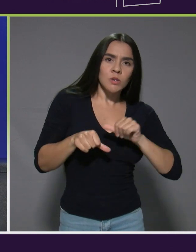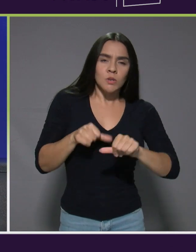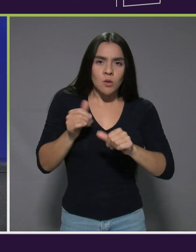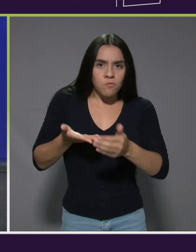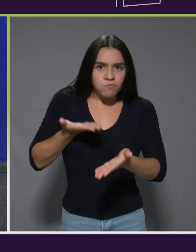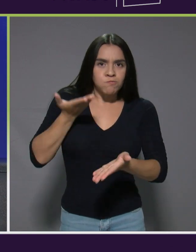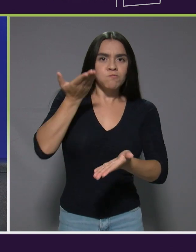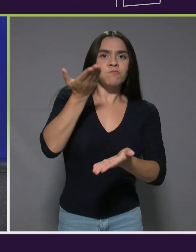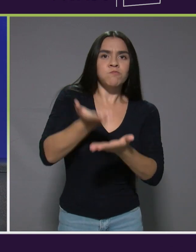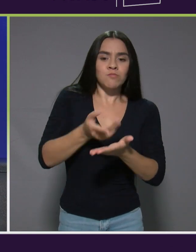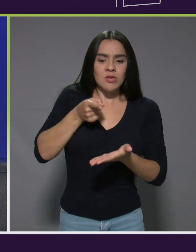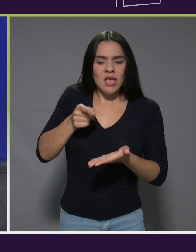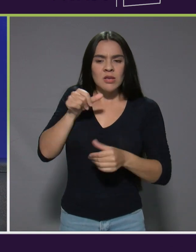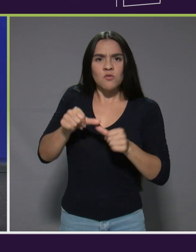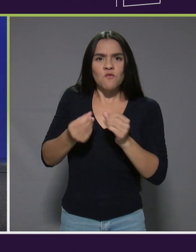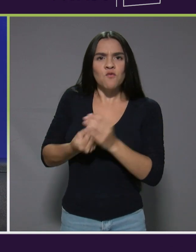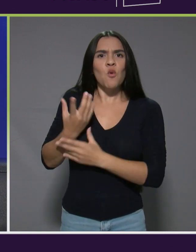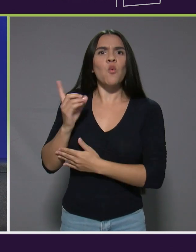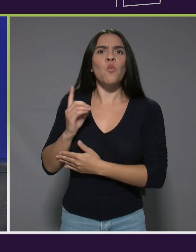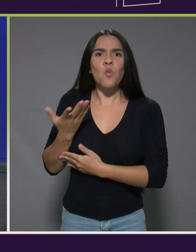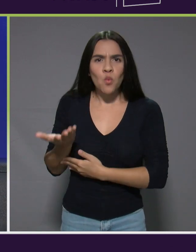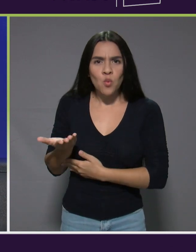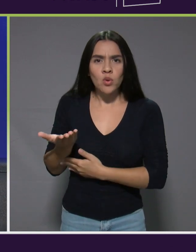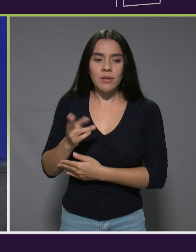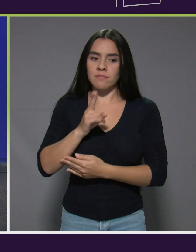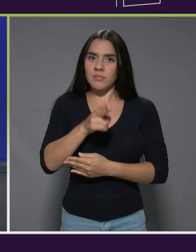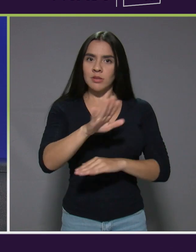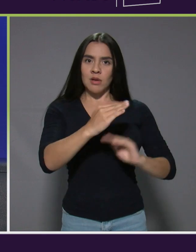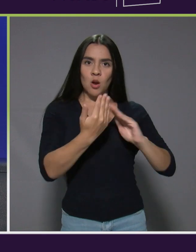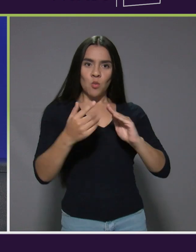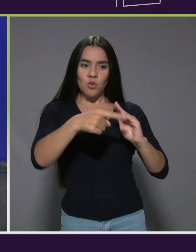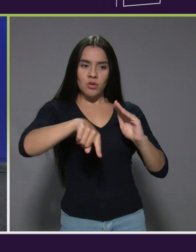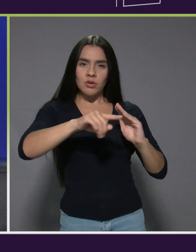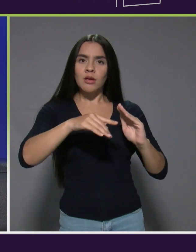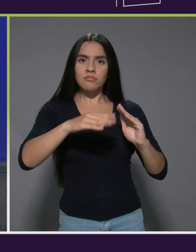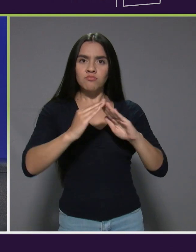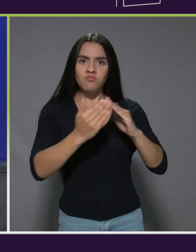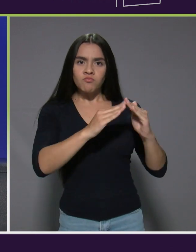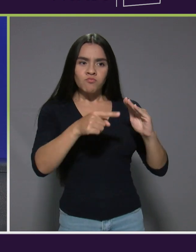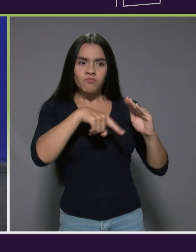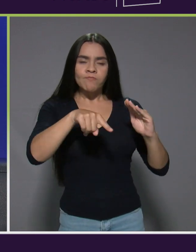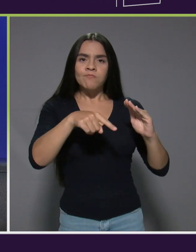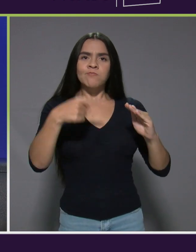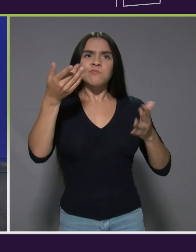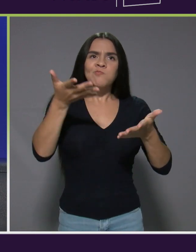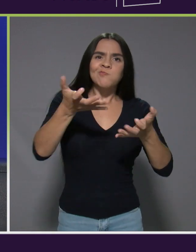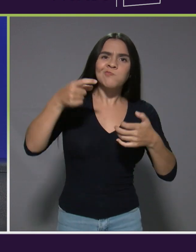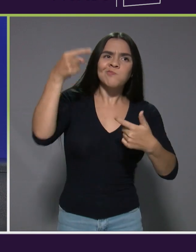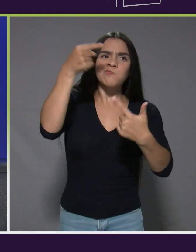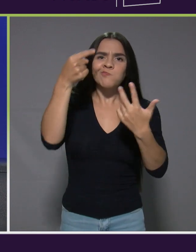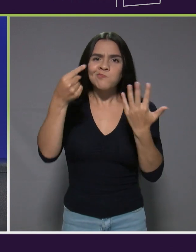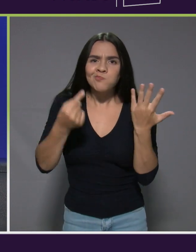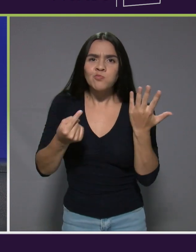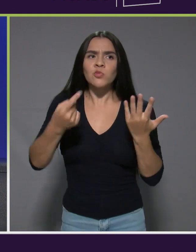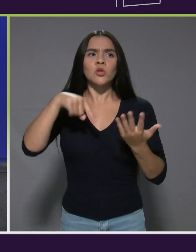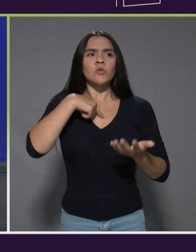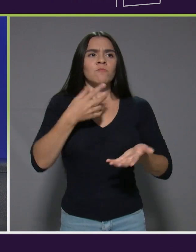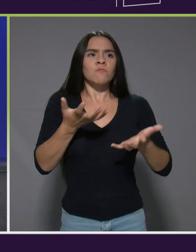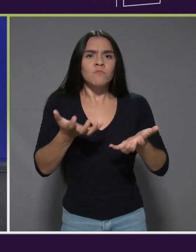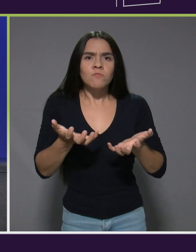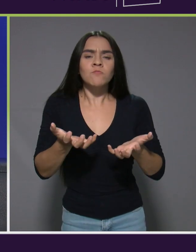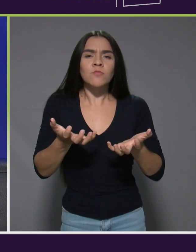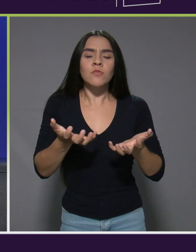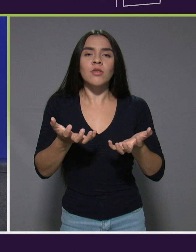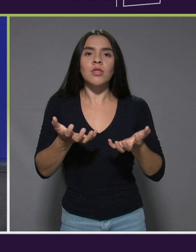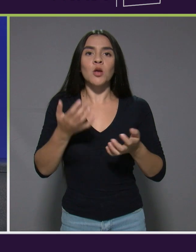surge desde la misma comunidad, qué es lo que quiere, qué es lo que estima, porque surge también